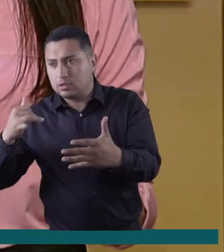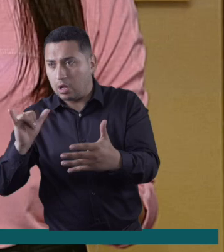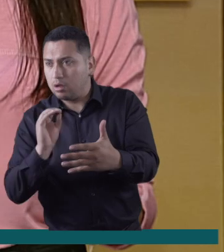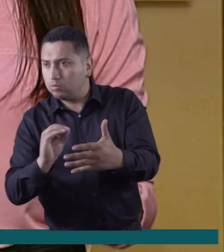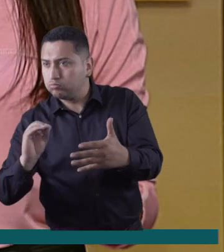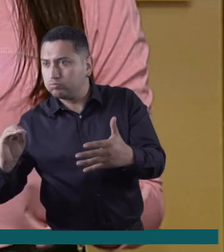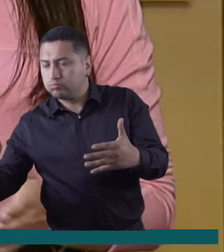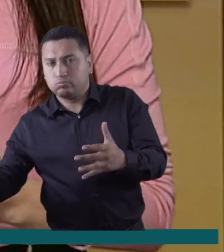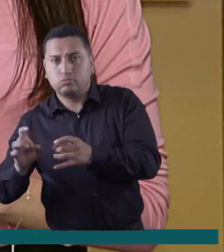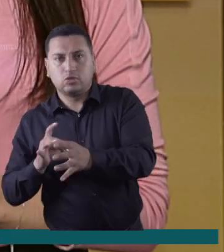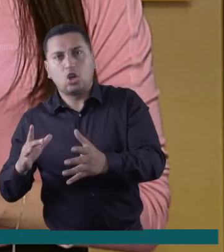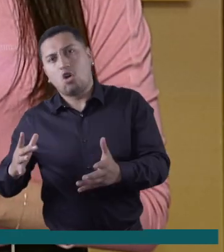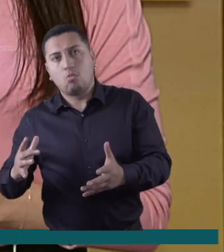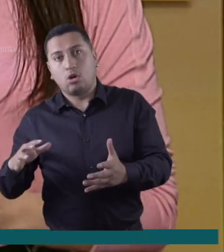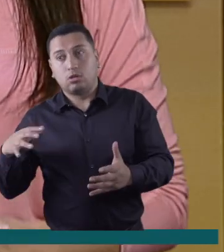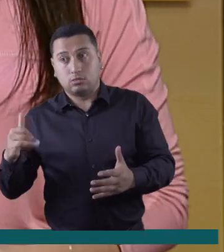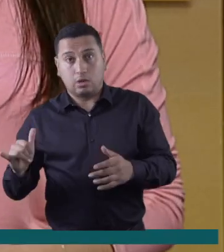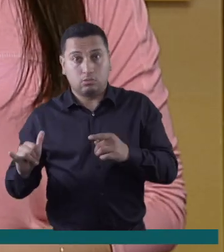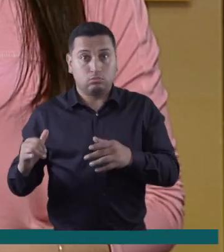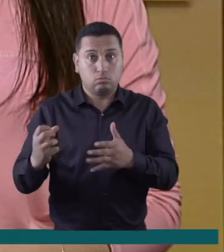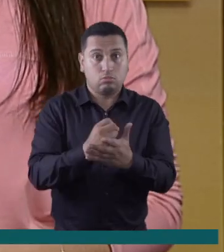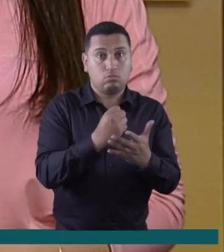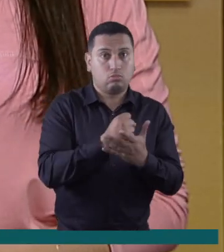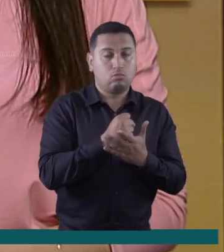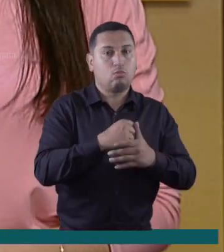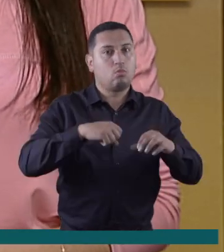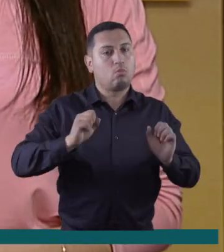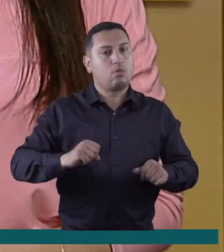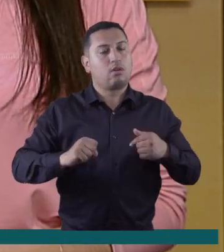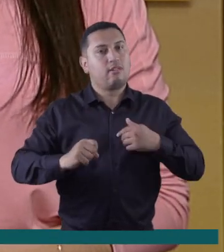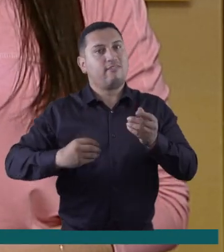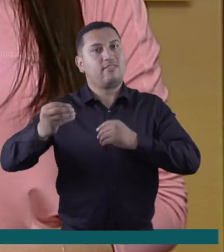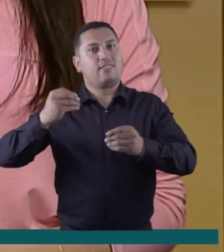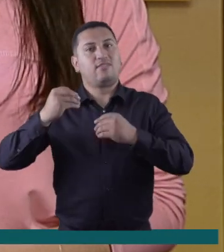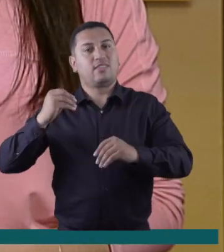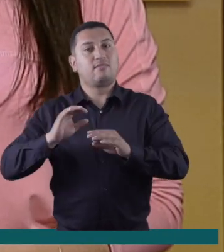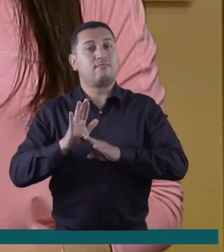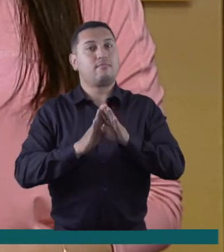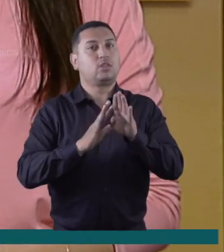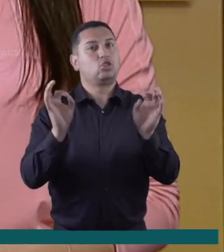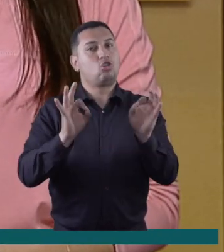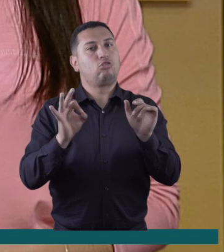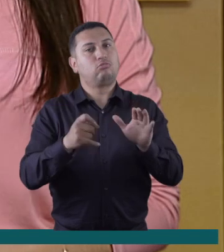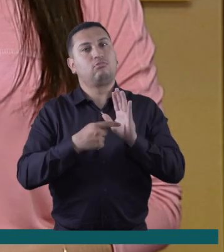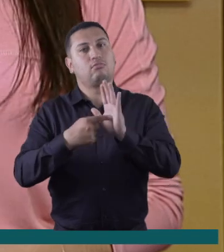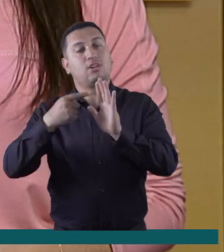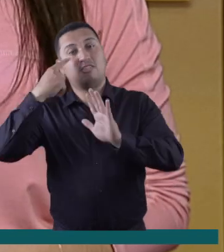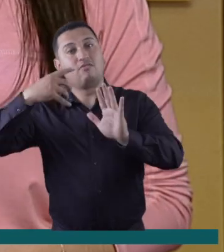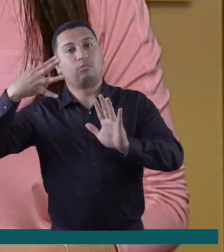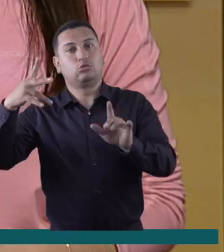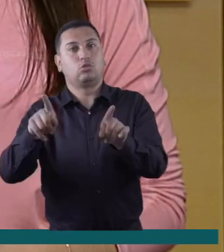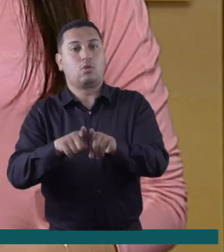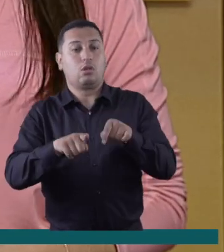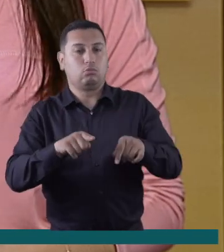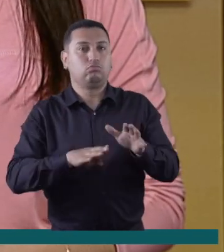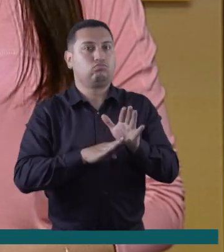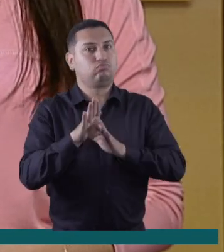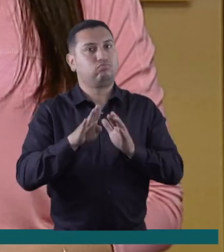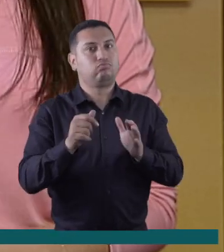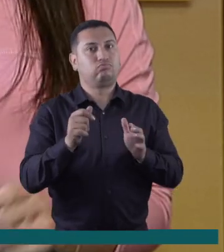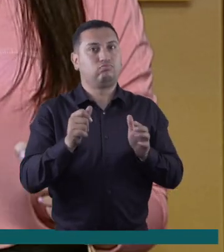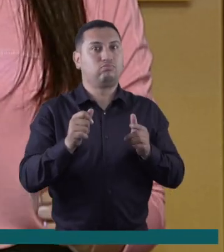organiza un cronograma. Los resultados permitirán aumentar el índice de ventas y el posicionamiento de la marca, llevándote a crecer